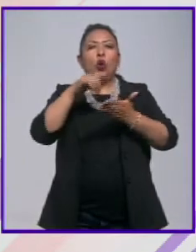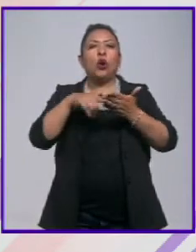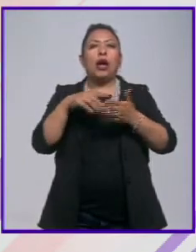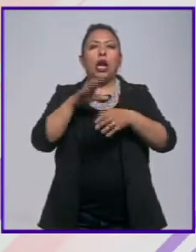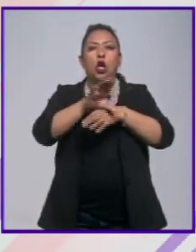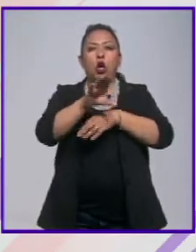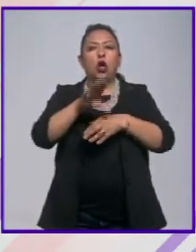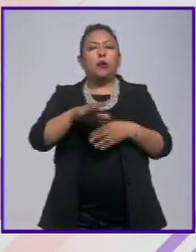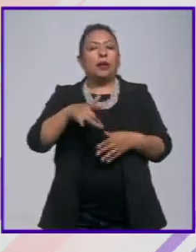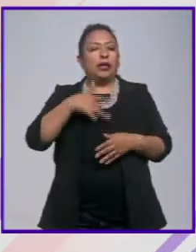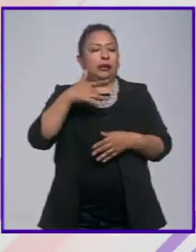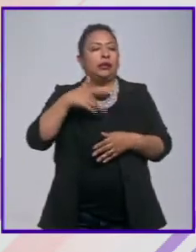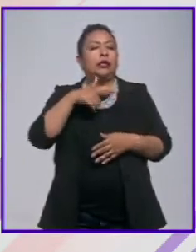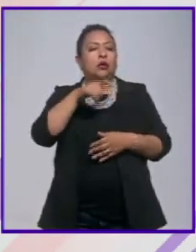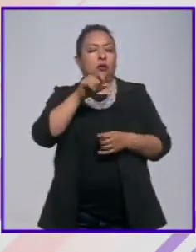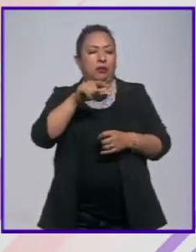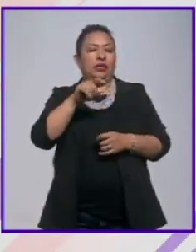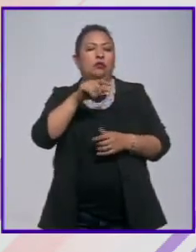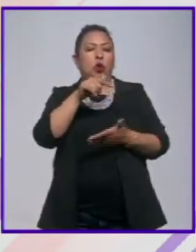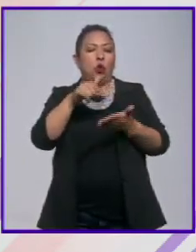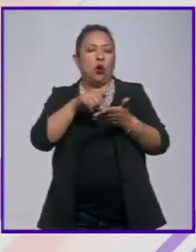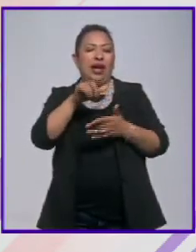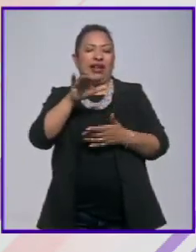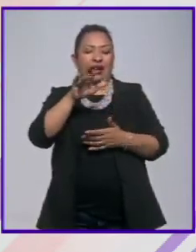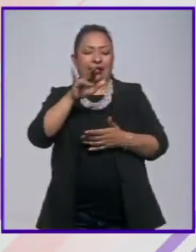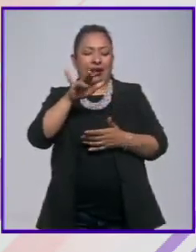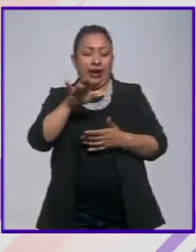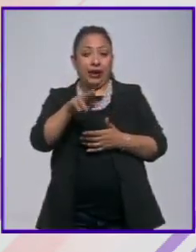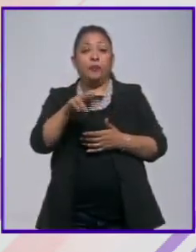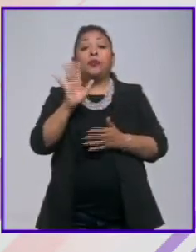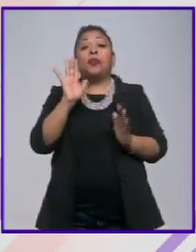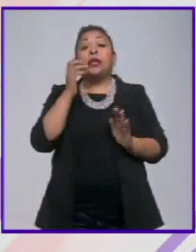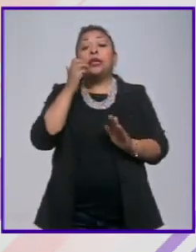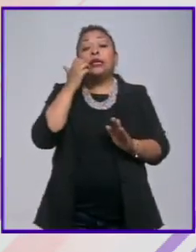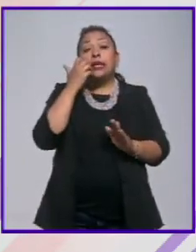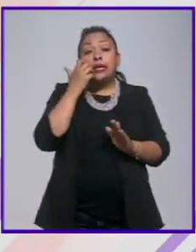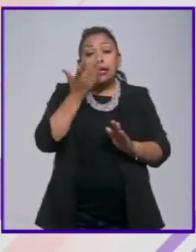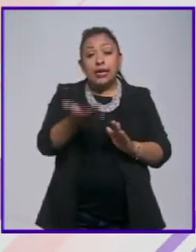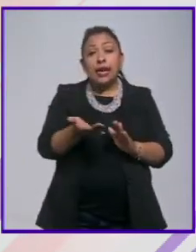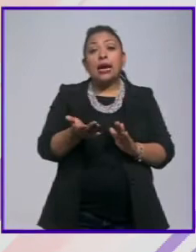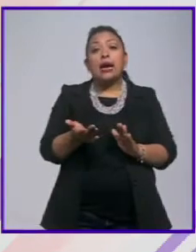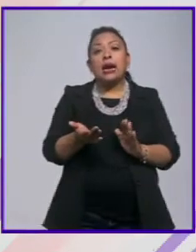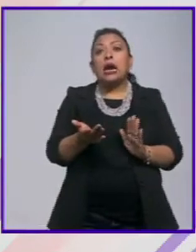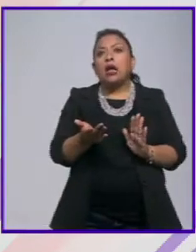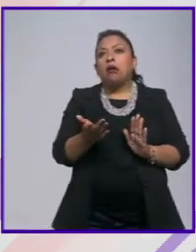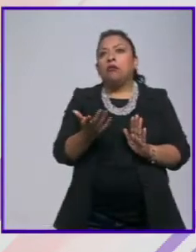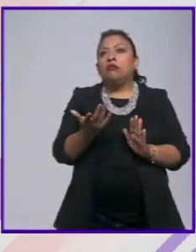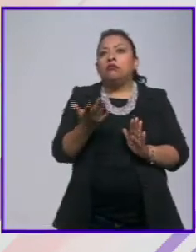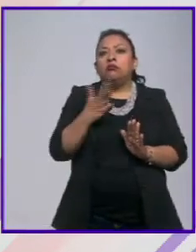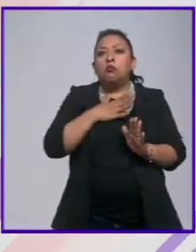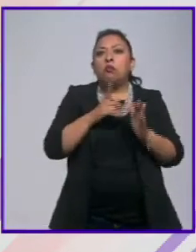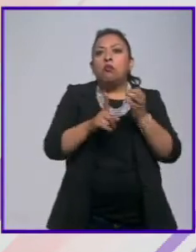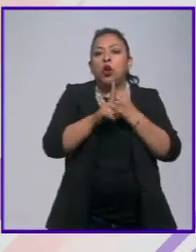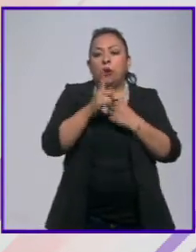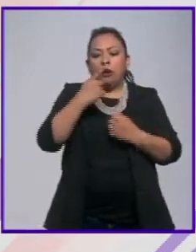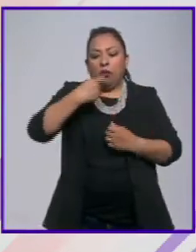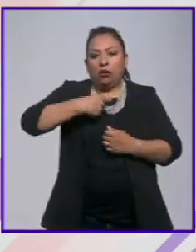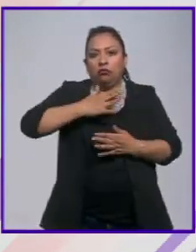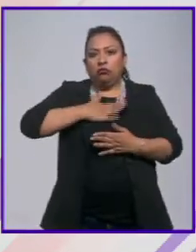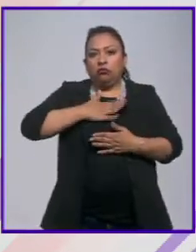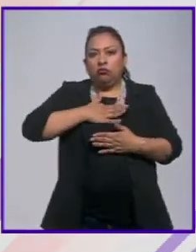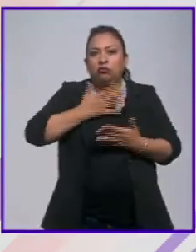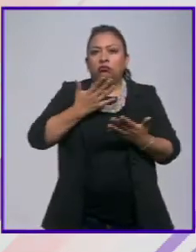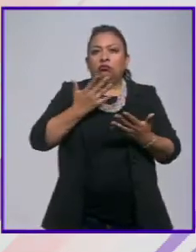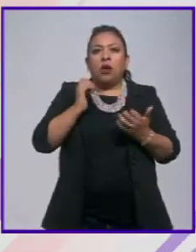se intuye que es de Cartagena y que lo que quiere es por resolver su conflicto de identidad será